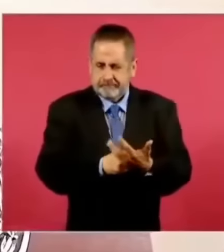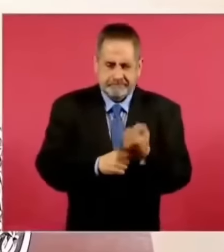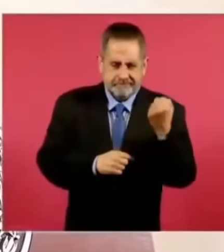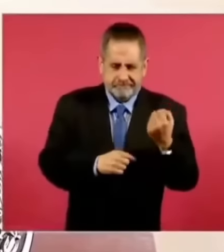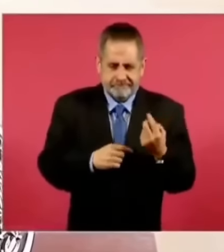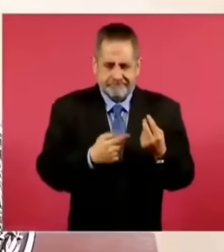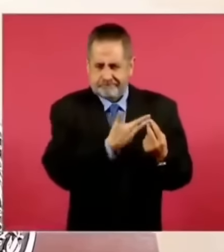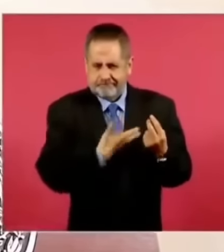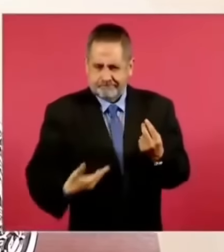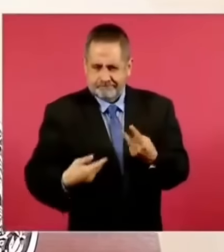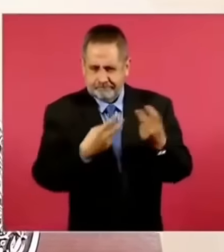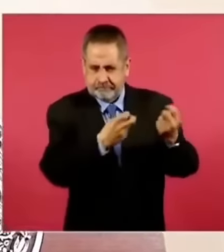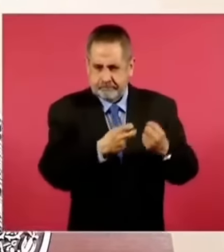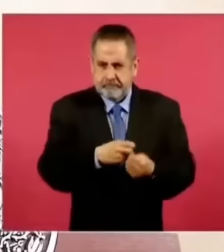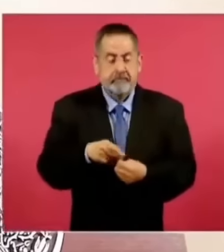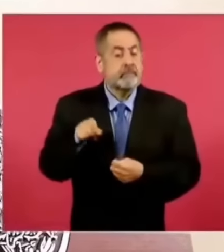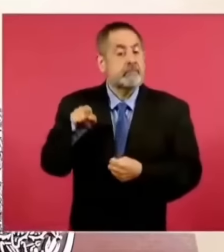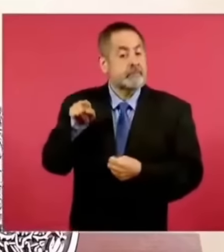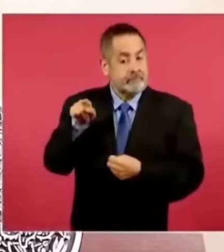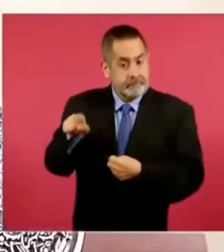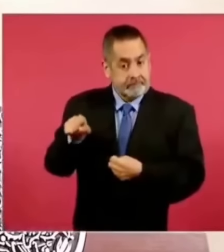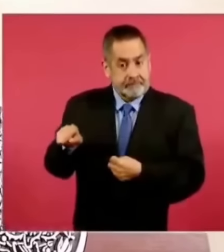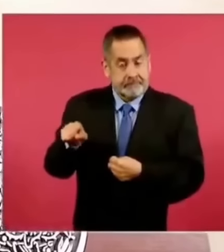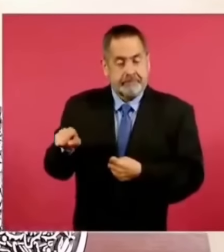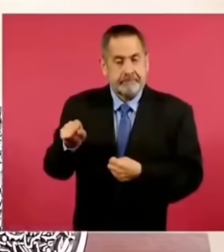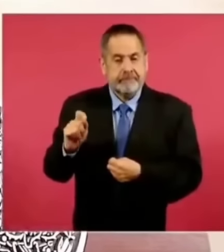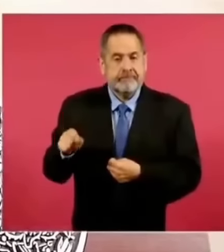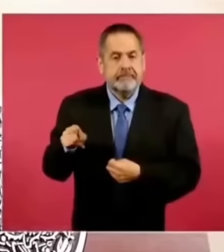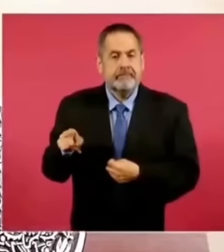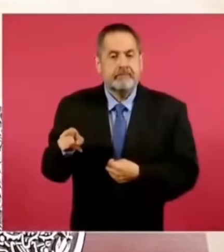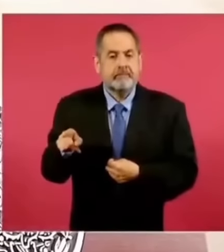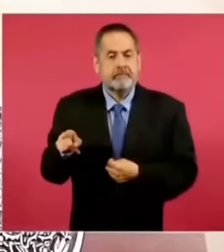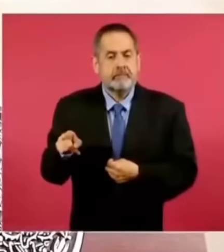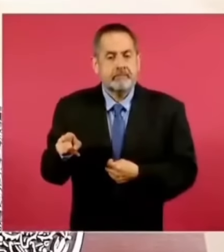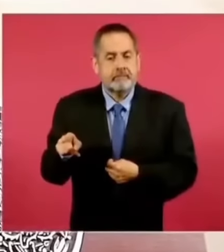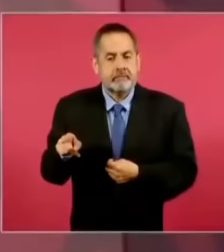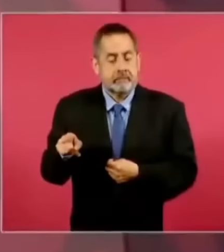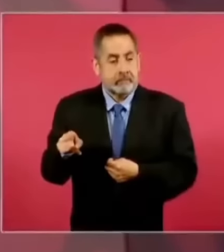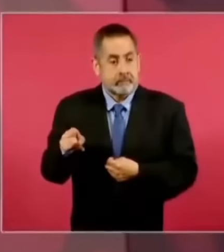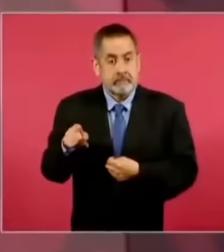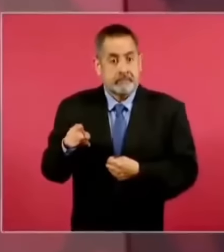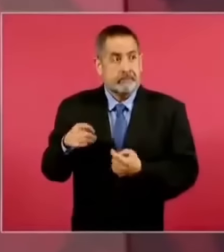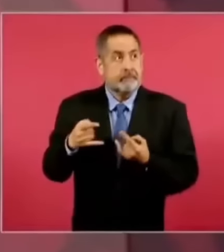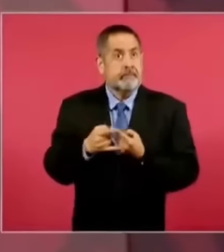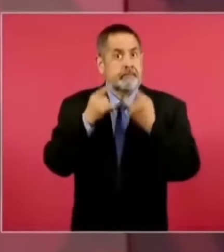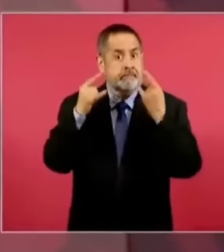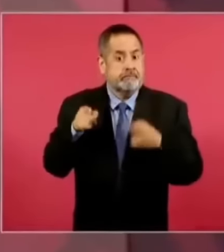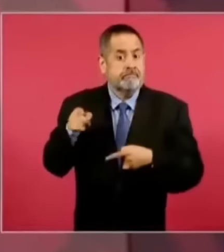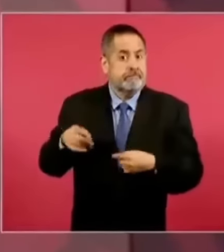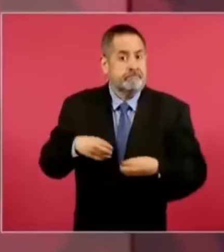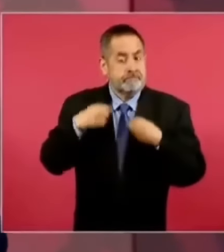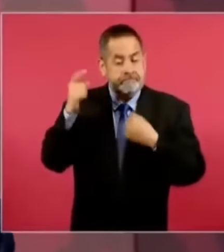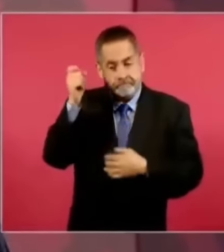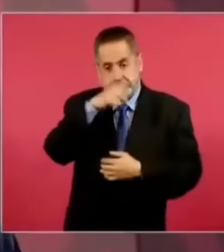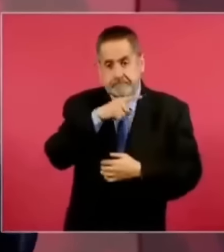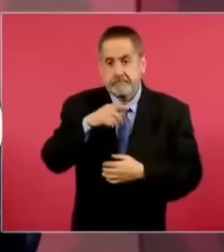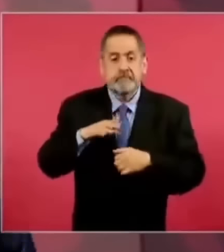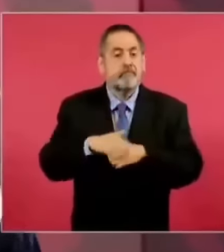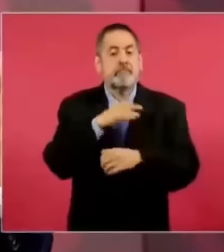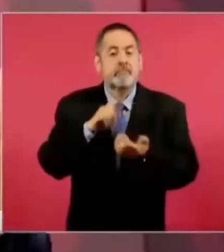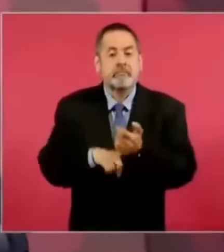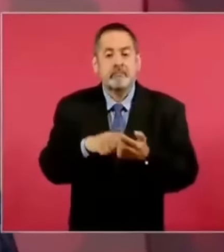a él le toca un momento muy difícil, porque la gente